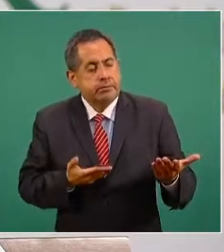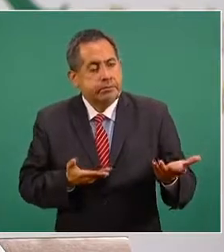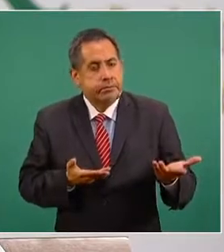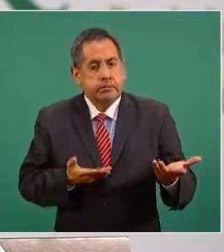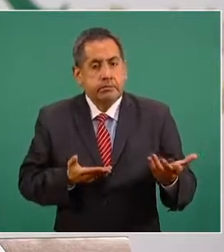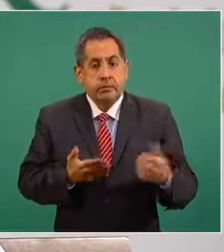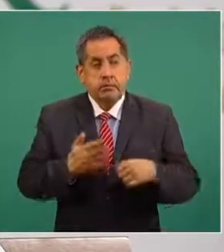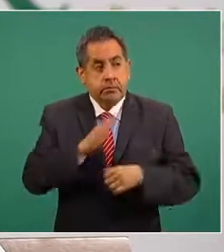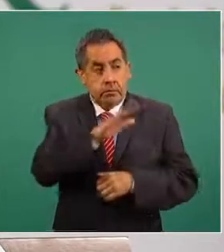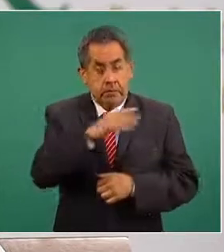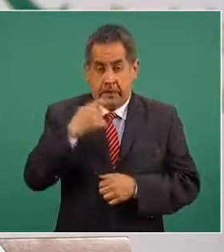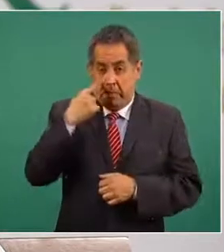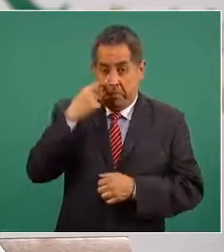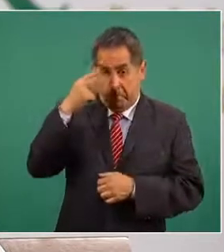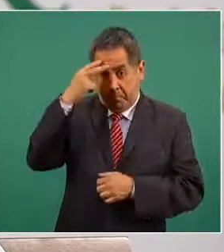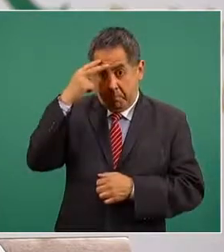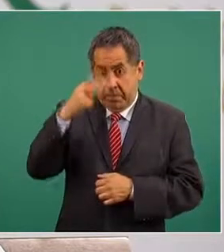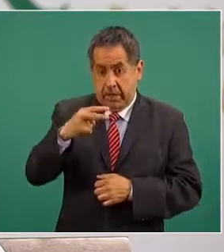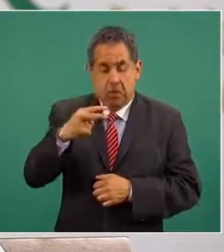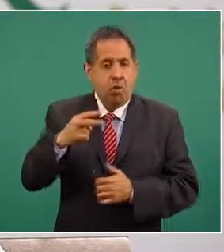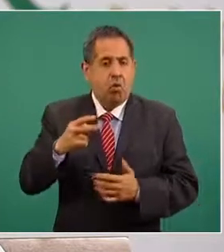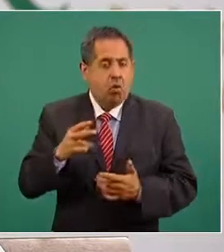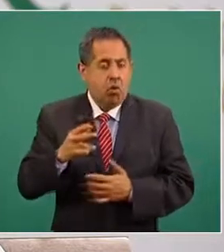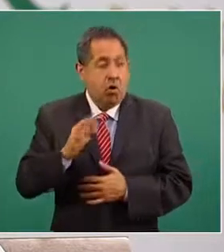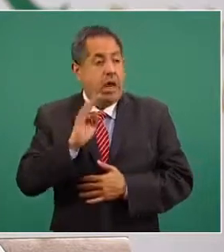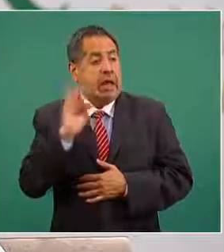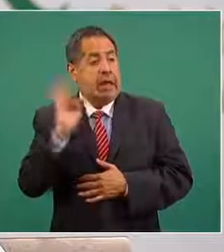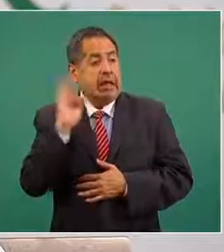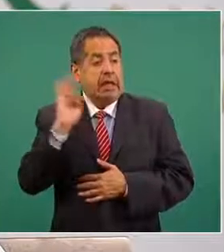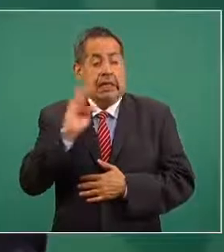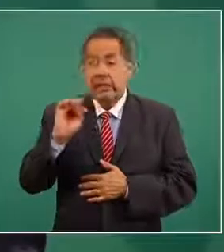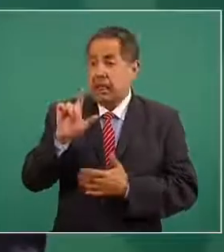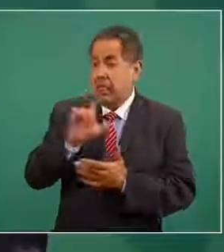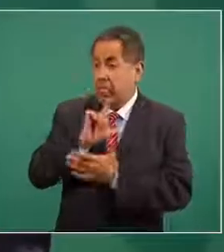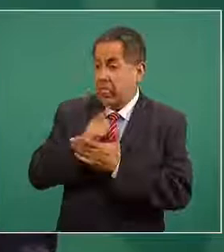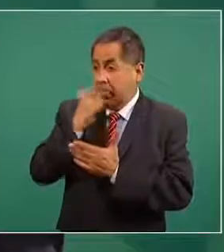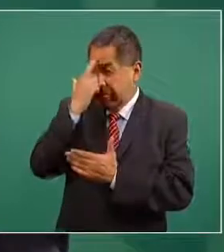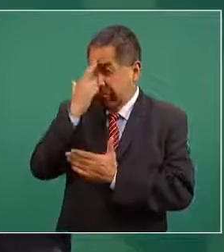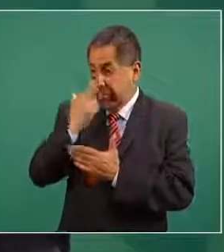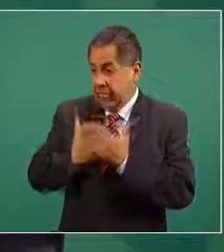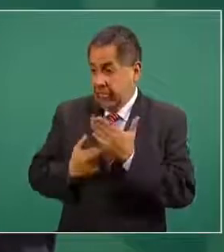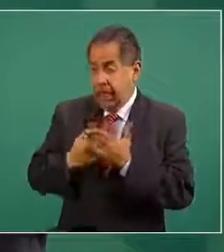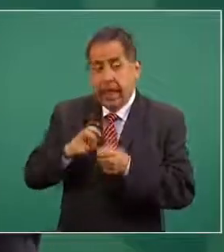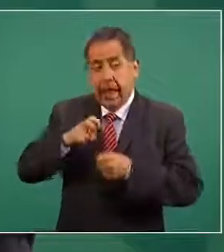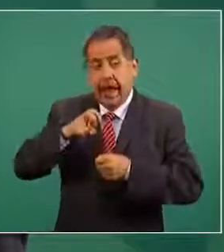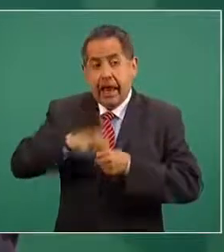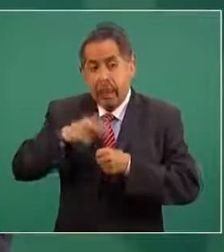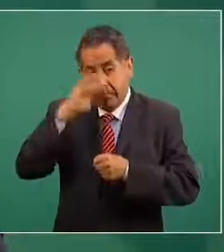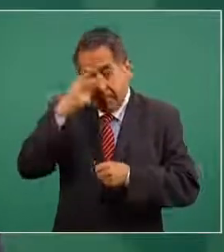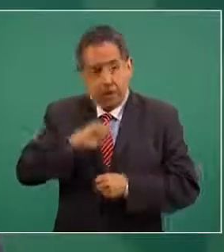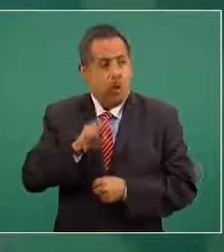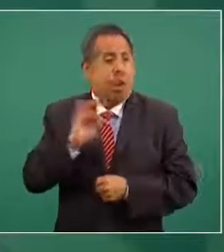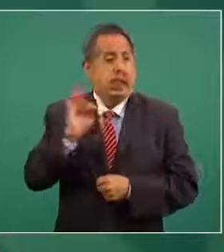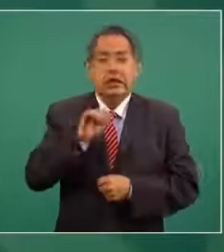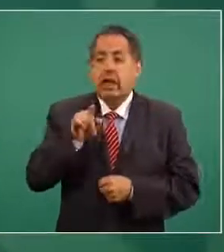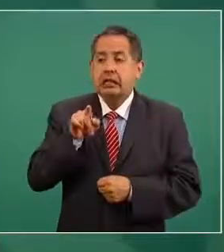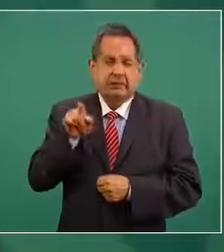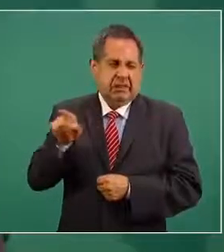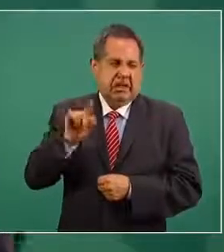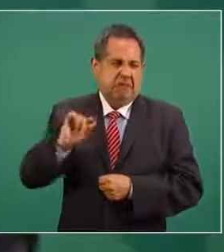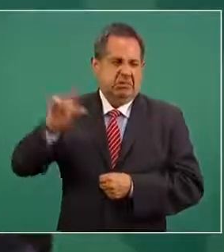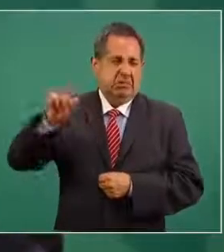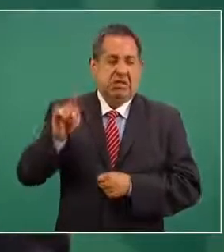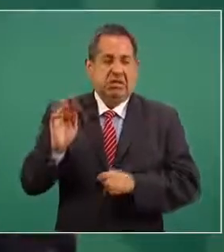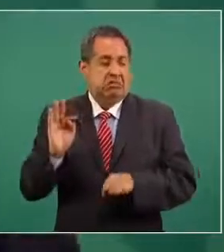Porque México si se cometieron ilícitos, si se protegió a la delincuencia al más alto